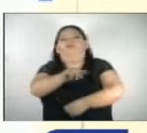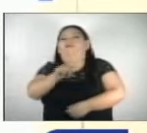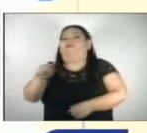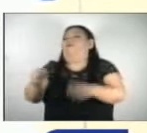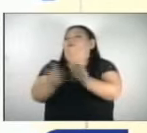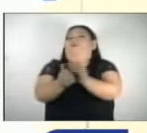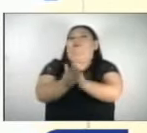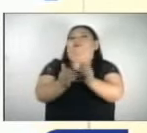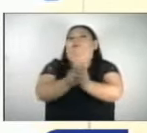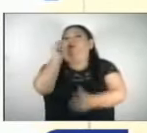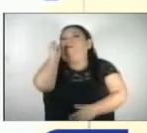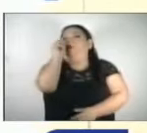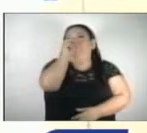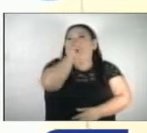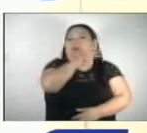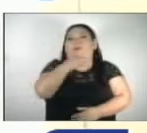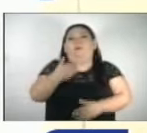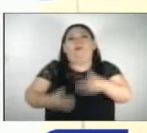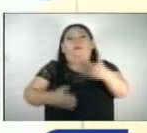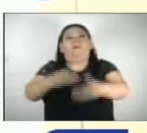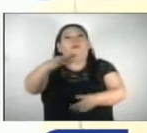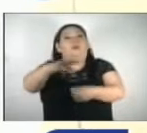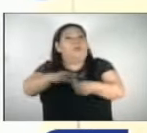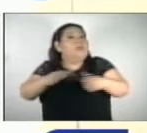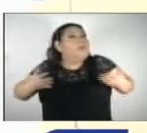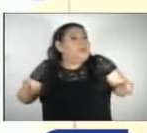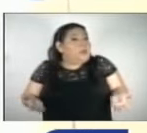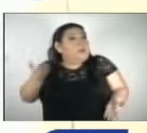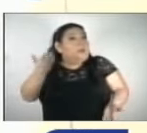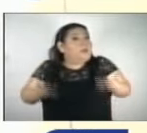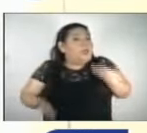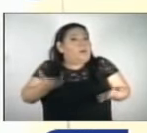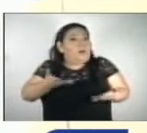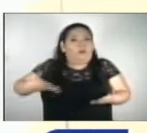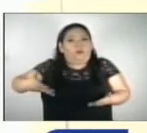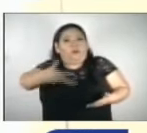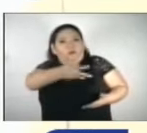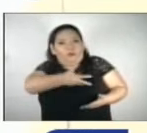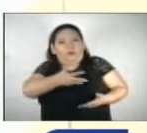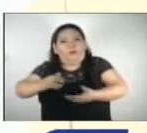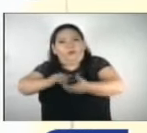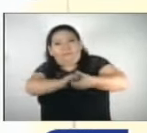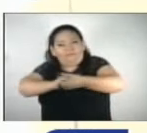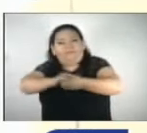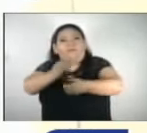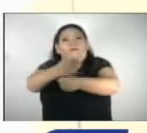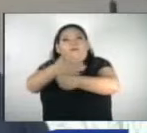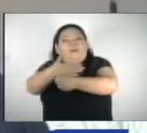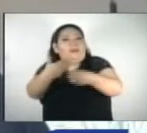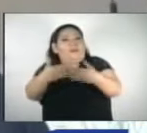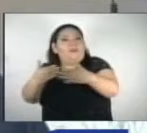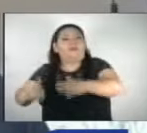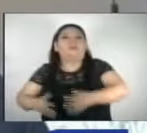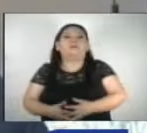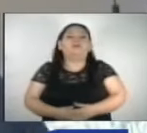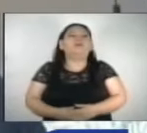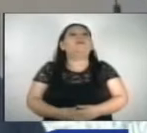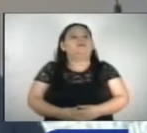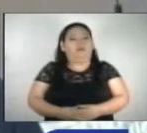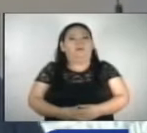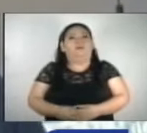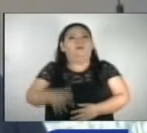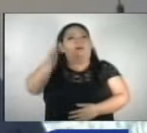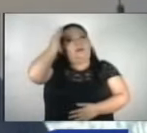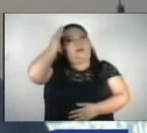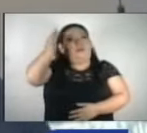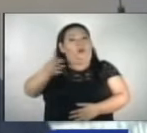registrado en todo el evento electoral. Así que sí, probablemente nos busquemos entre representantes del resto de partidos políticos. Yo creo que hay